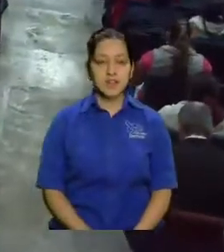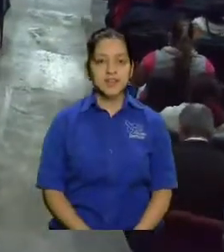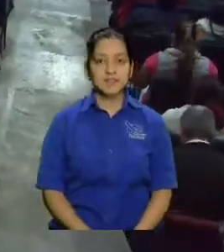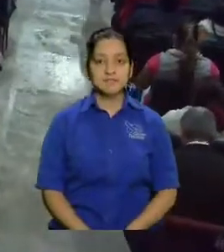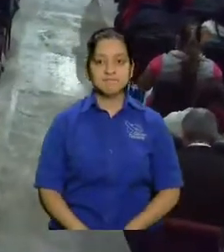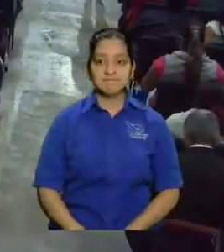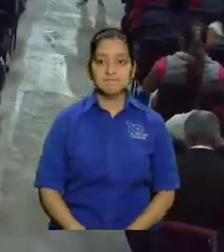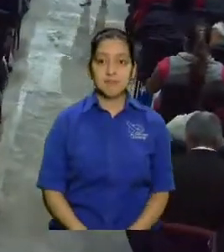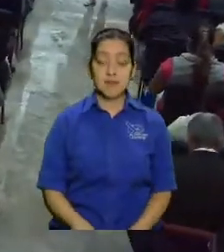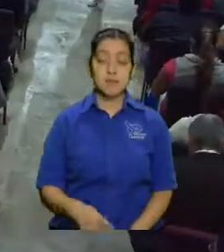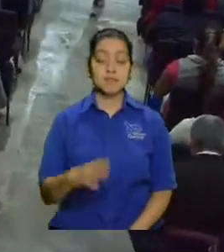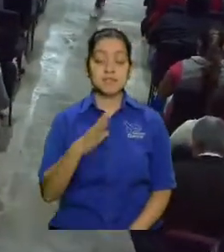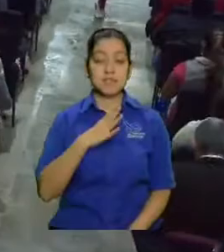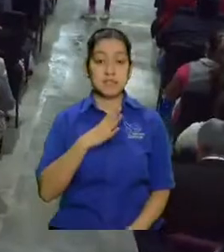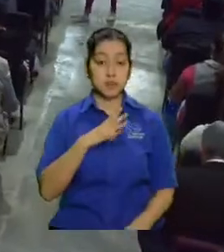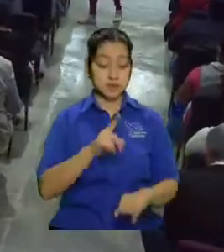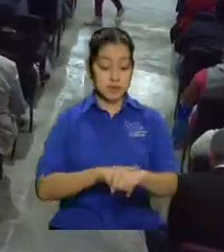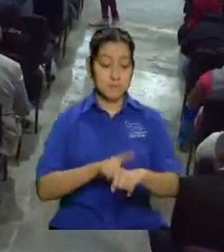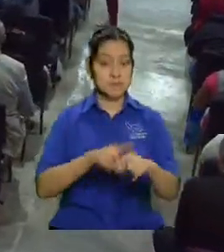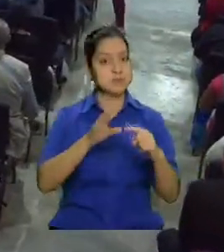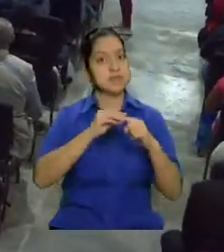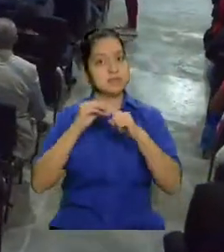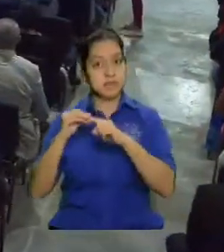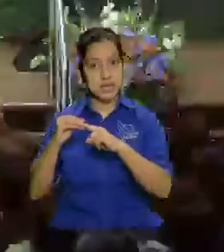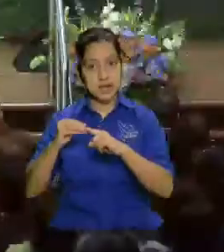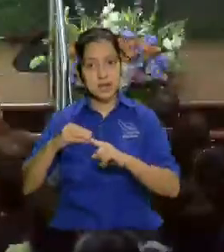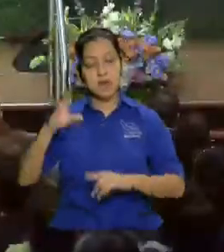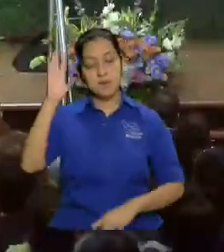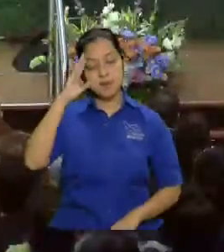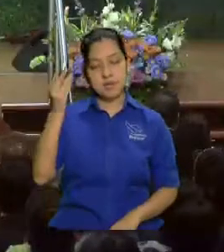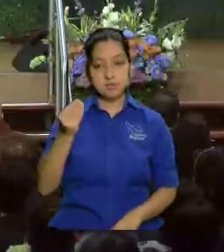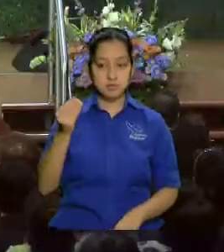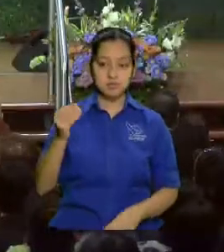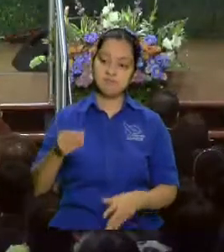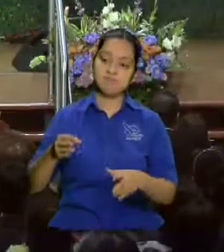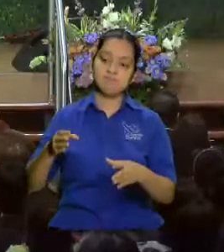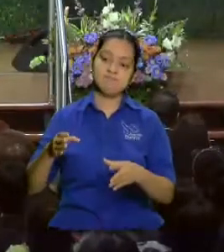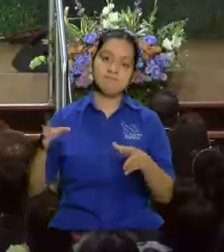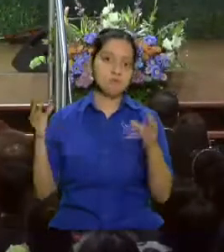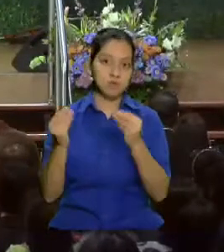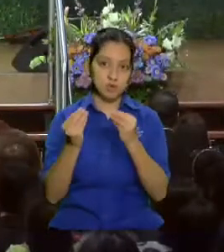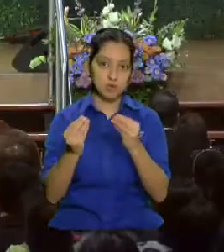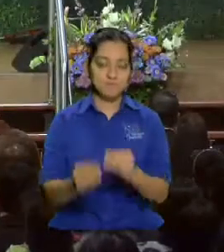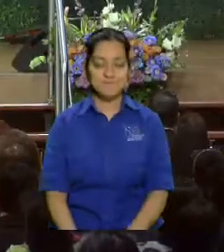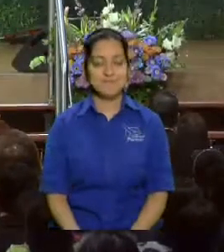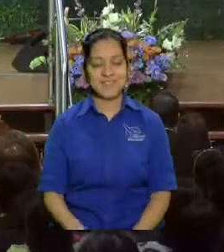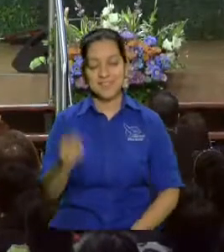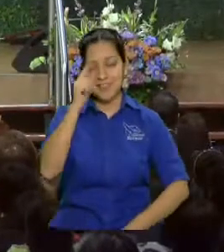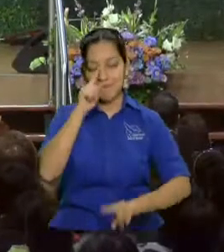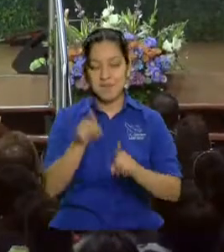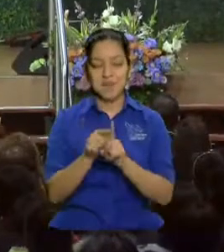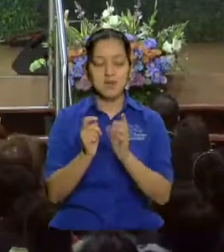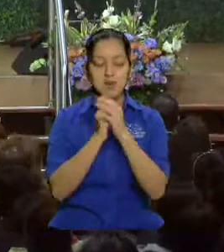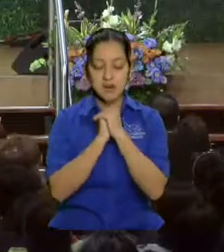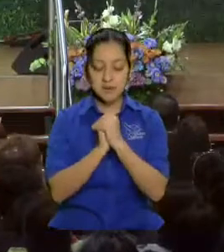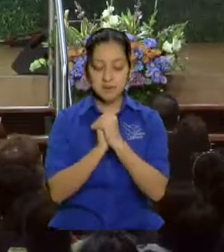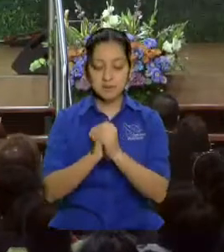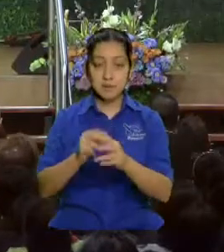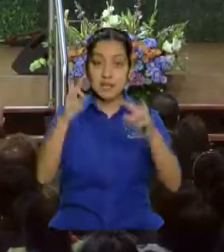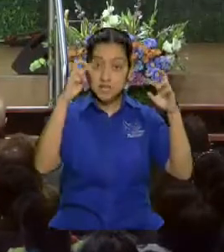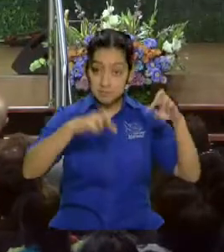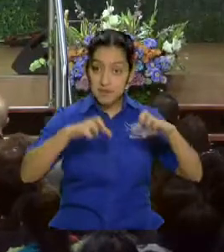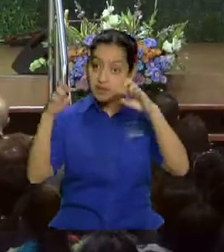Nos vamos a tomar un momentito, porque también tenemos apretada esa agenda, ¿verdad? Vamos a orar también por las personas que han